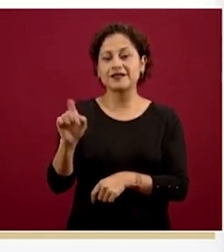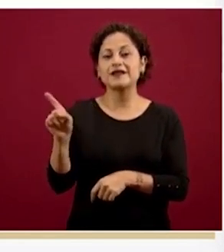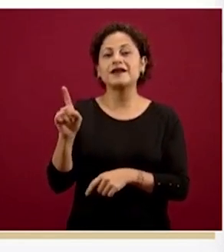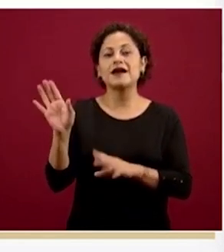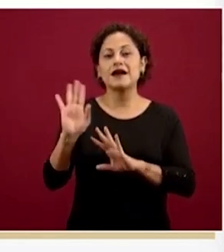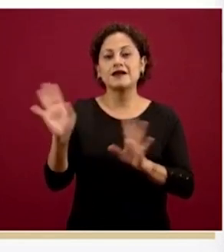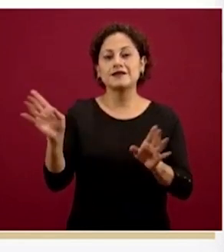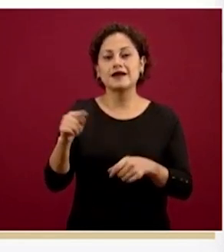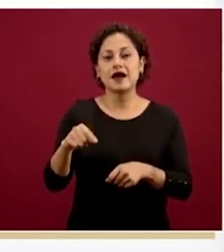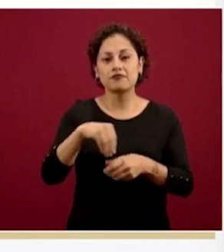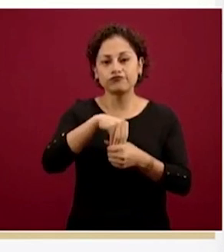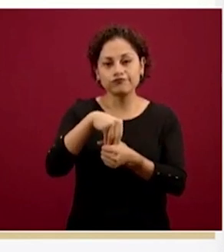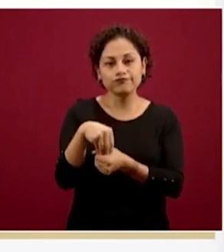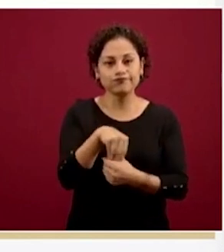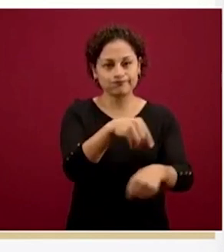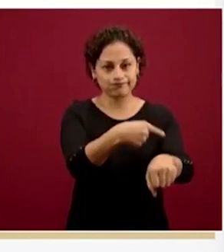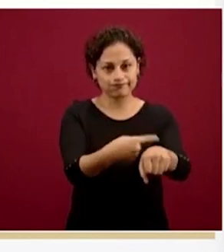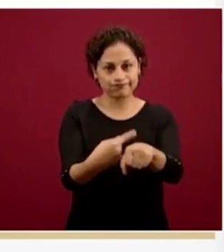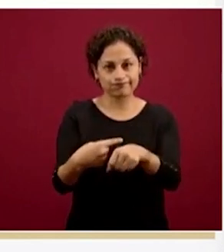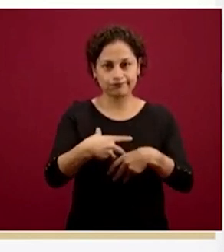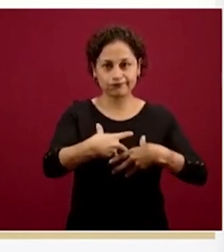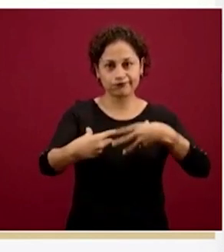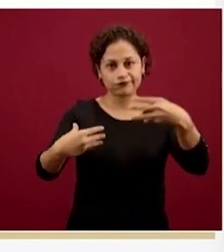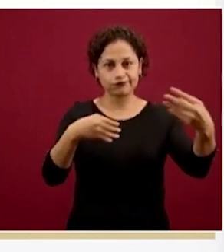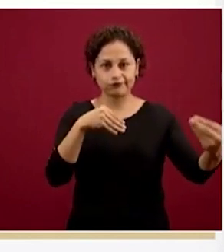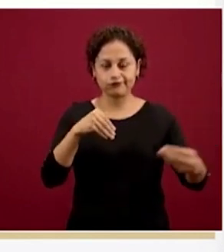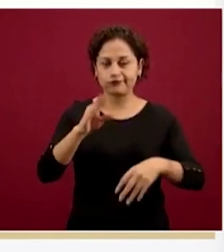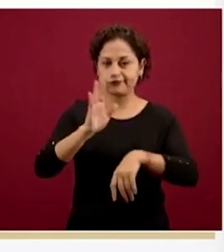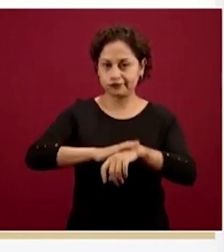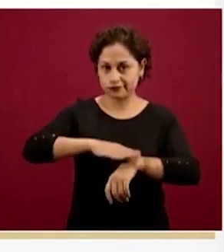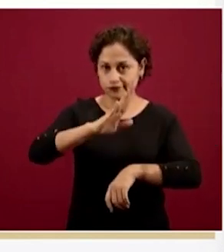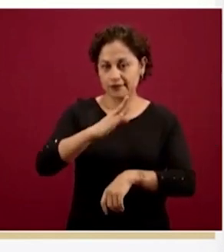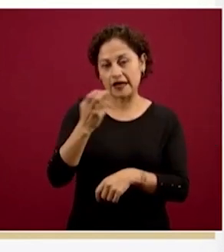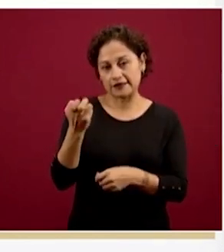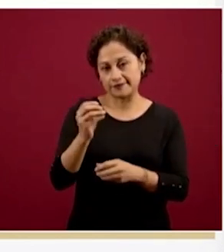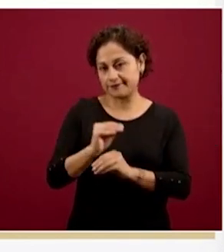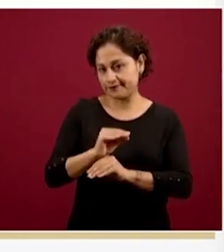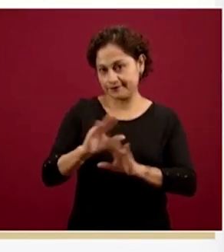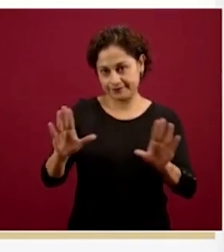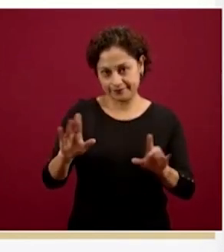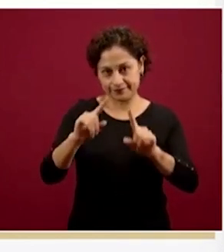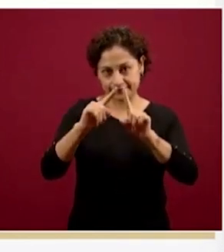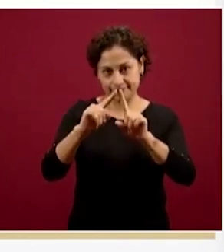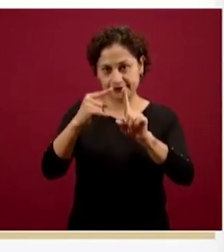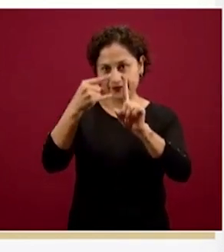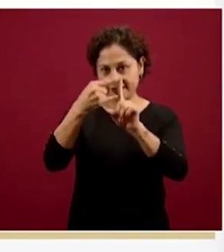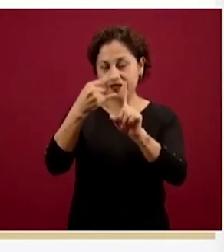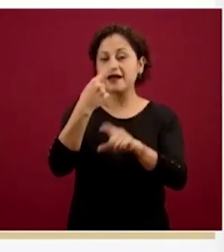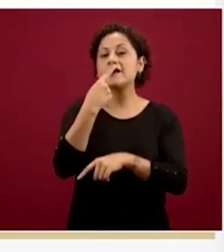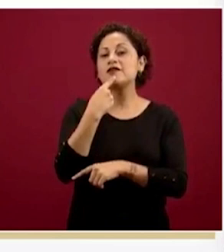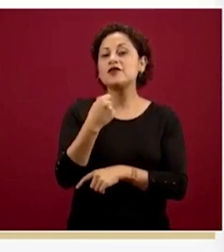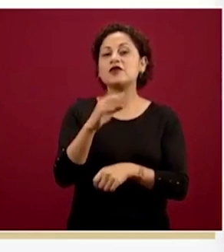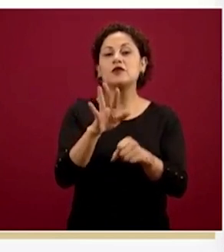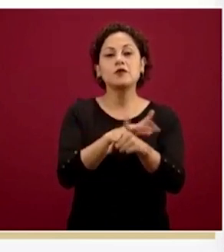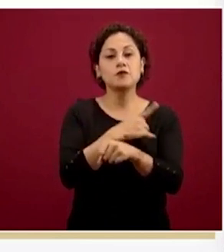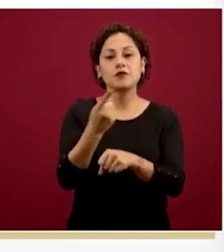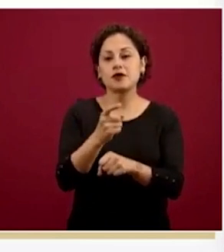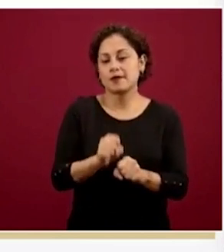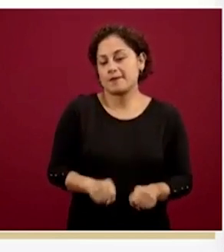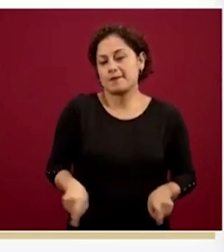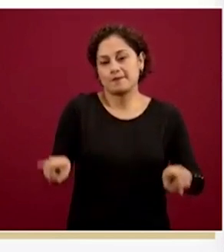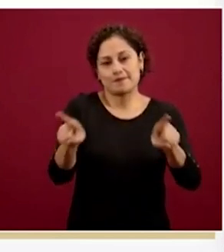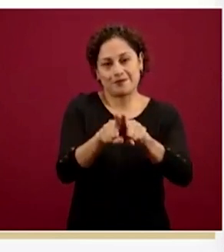carga de enfermedad y con una mayor carga en los últimos 14 días, pues esto puede ser un reflejo o un espejo